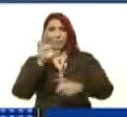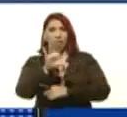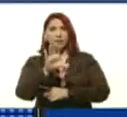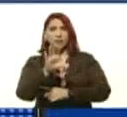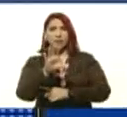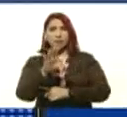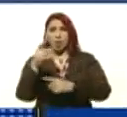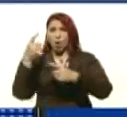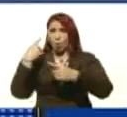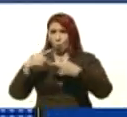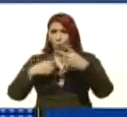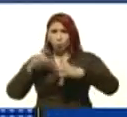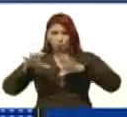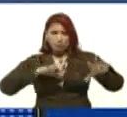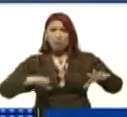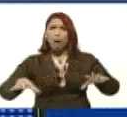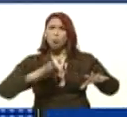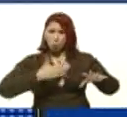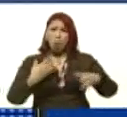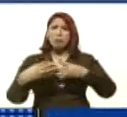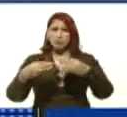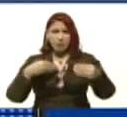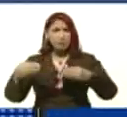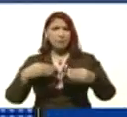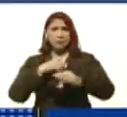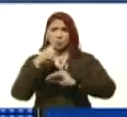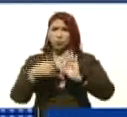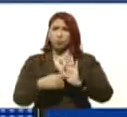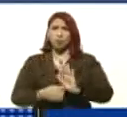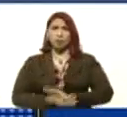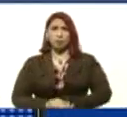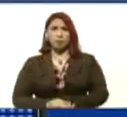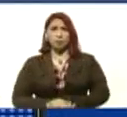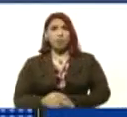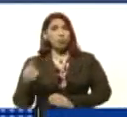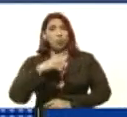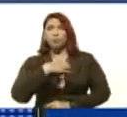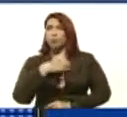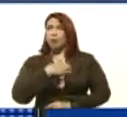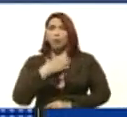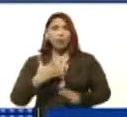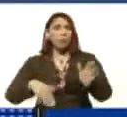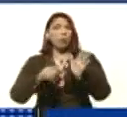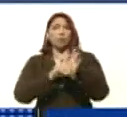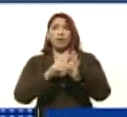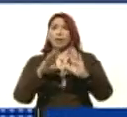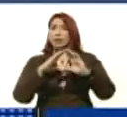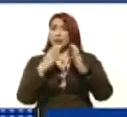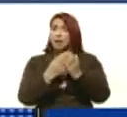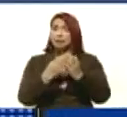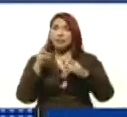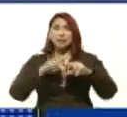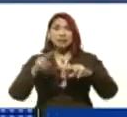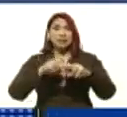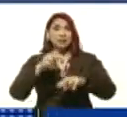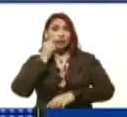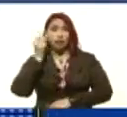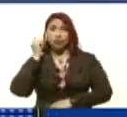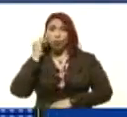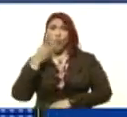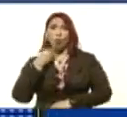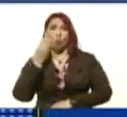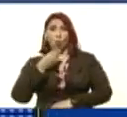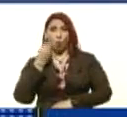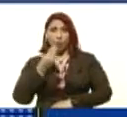El resto del país entraría en flexibilización total y no podrían regresar a clase los niños, niñas y